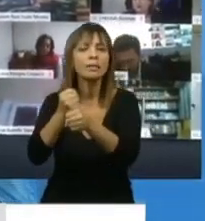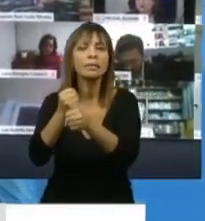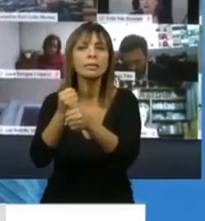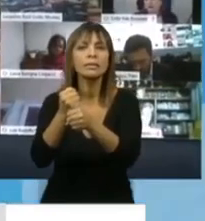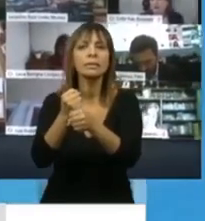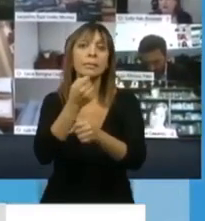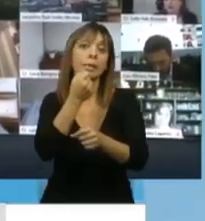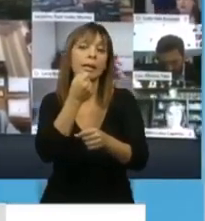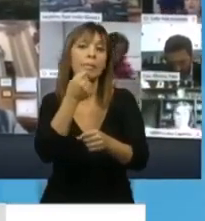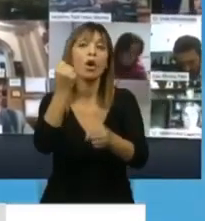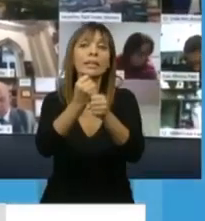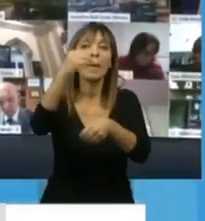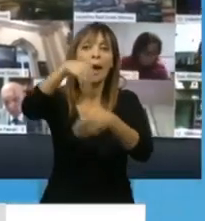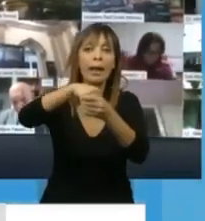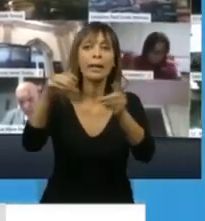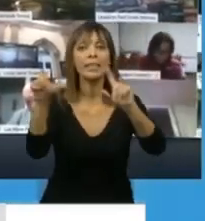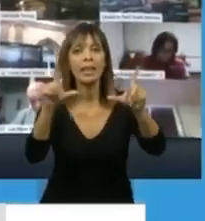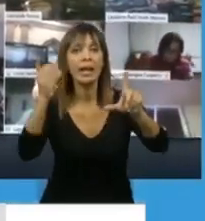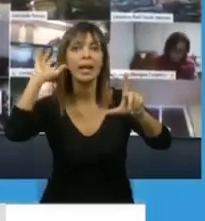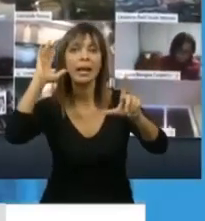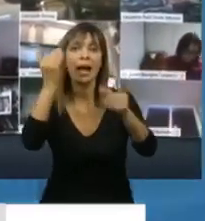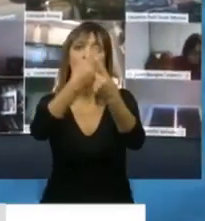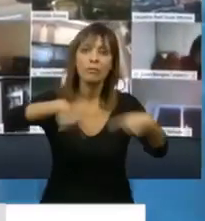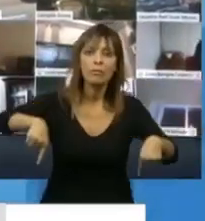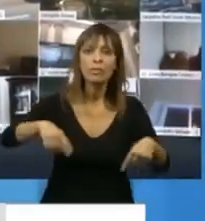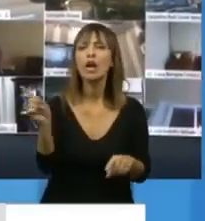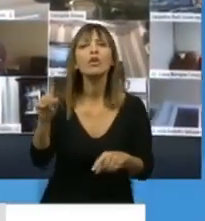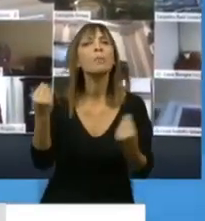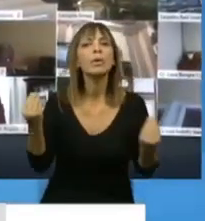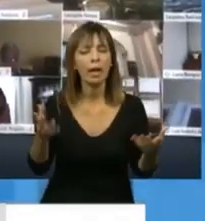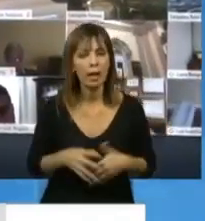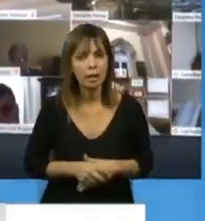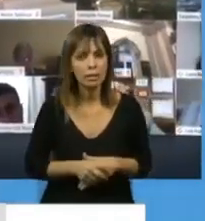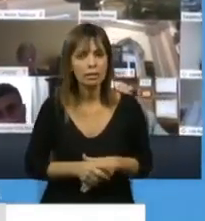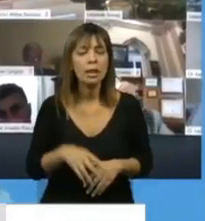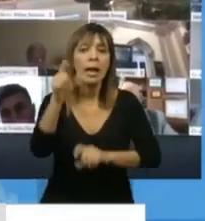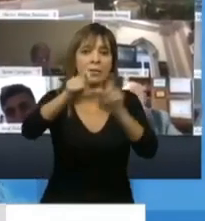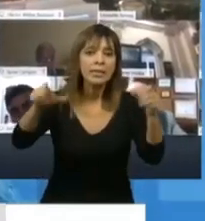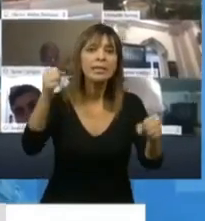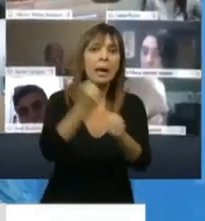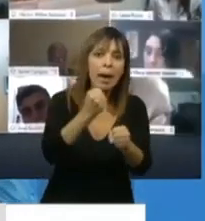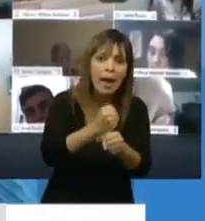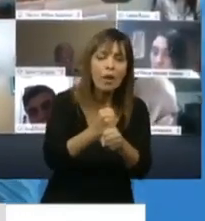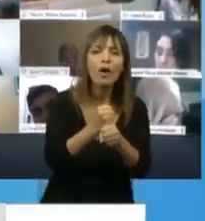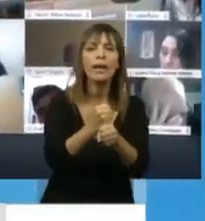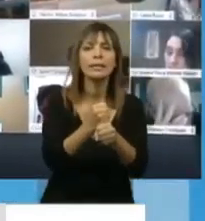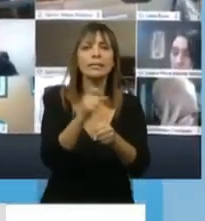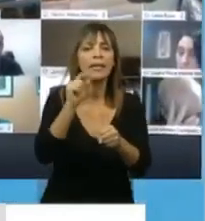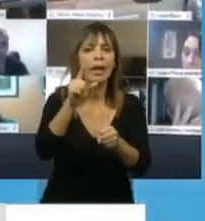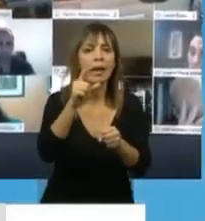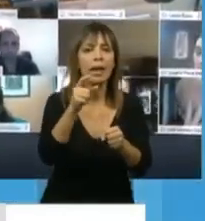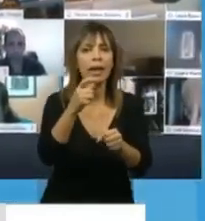de los medios de comunicación, por ejemplo? ¿Por qué no se exime a las trabajadoras y trabajadores de la